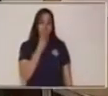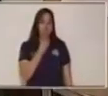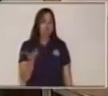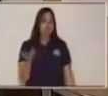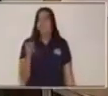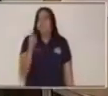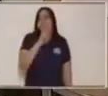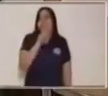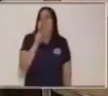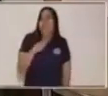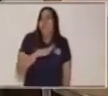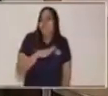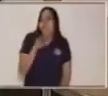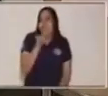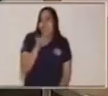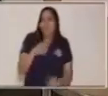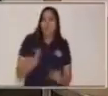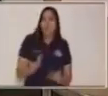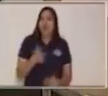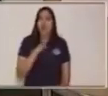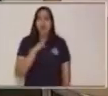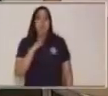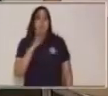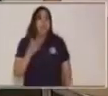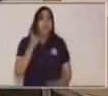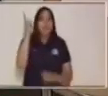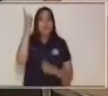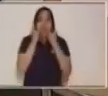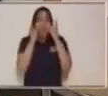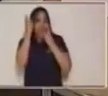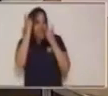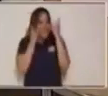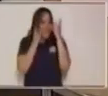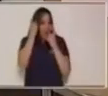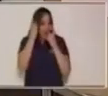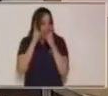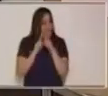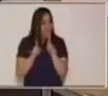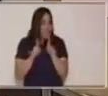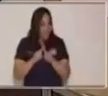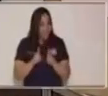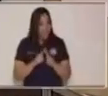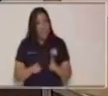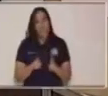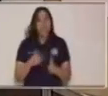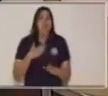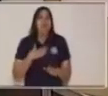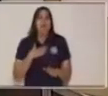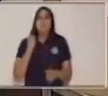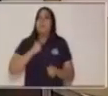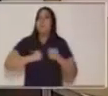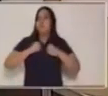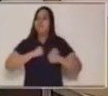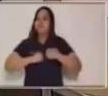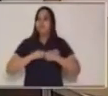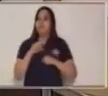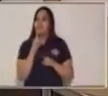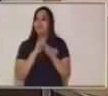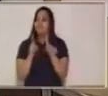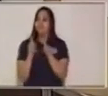No tiene sentido. ¿Cómo te estoy diciendo que me gusta, pero mi rostro y mis acciones reflejan lo contrario?